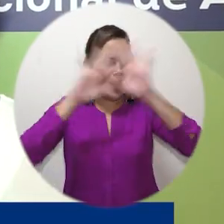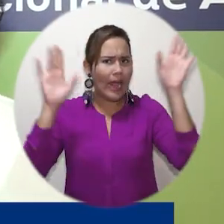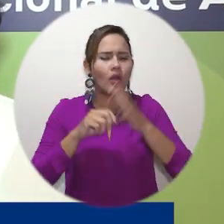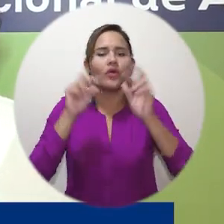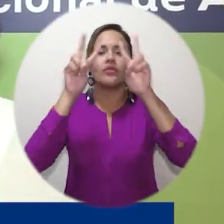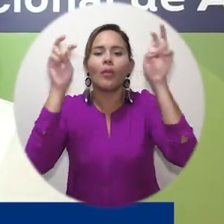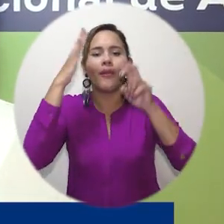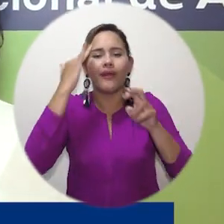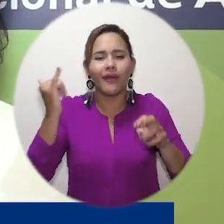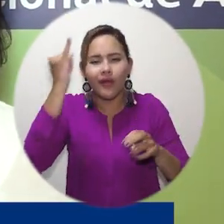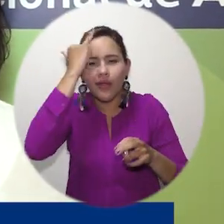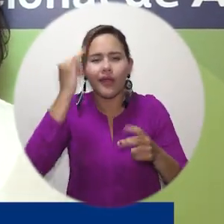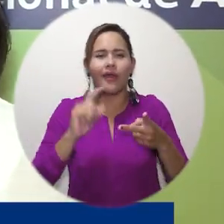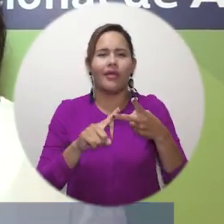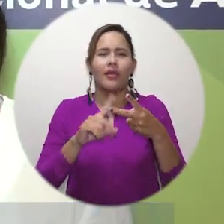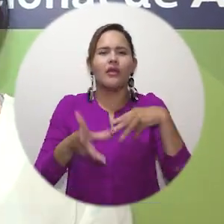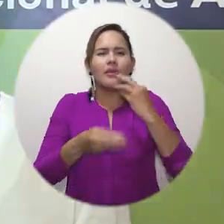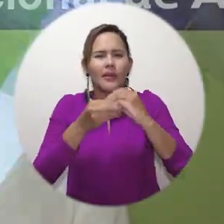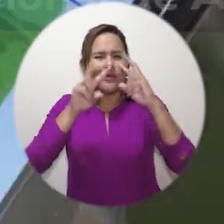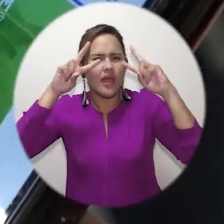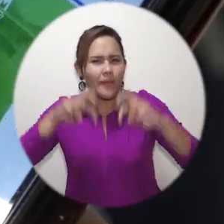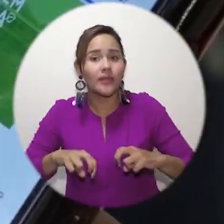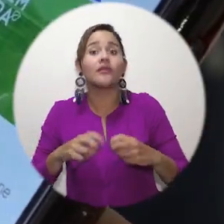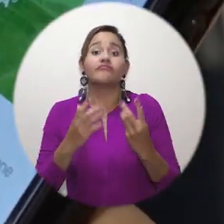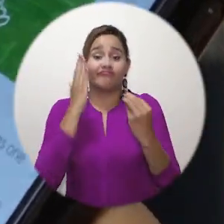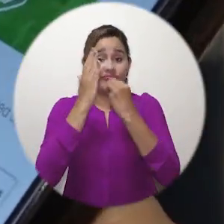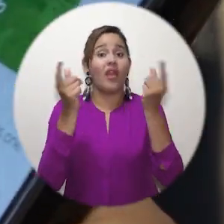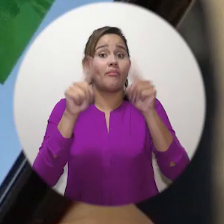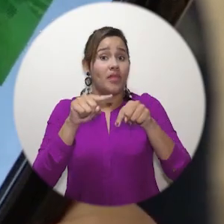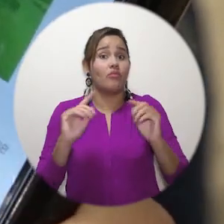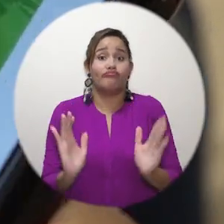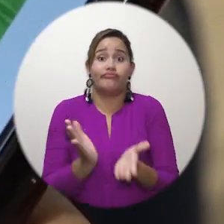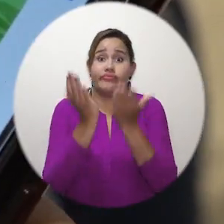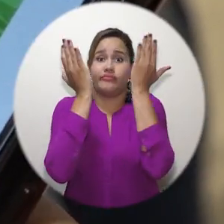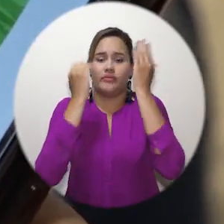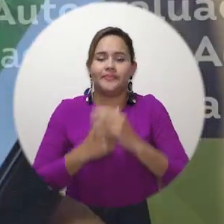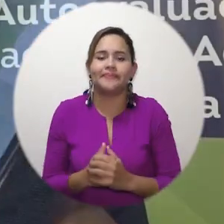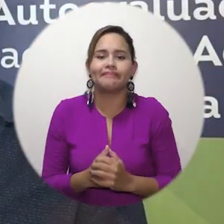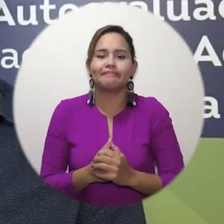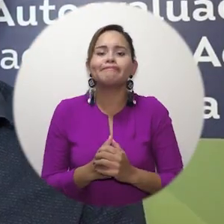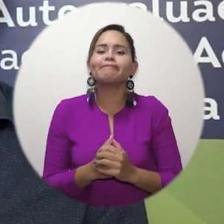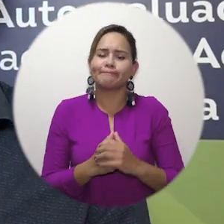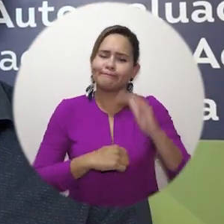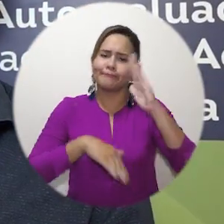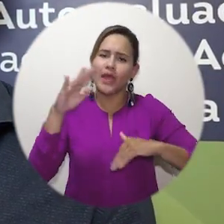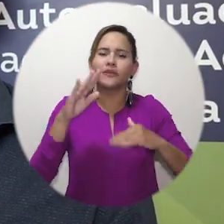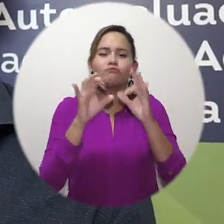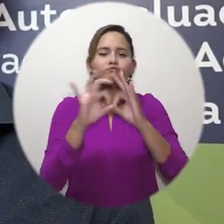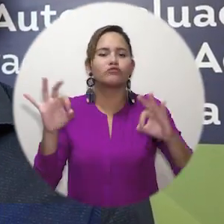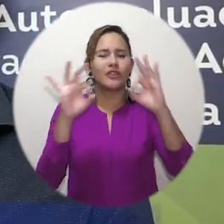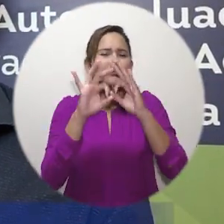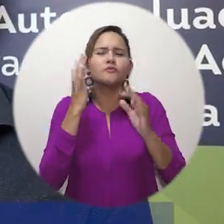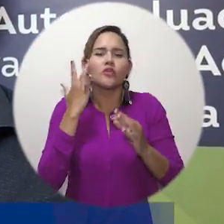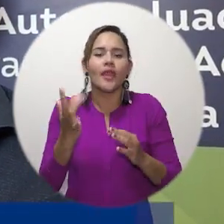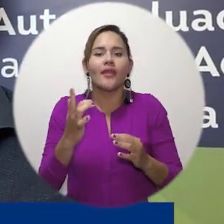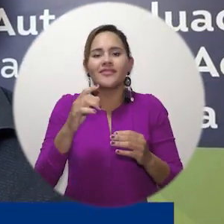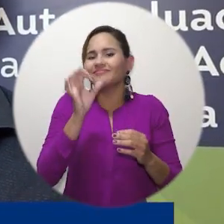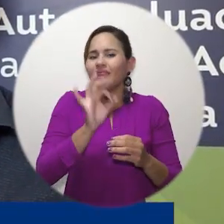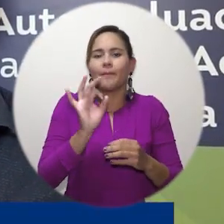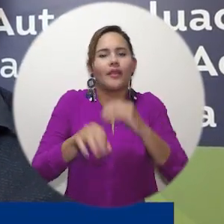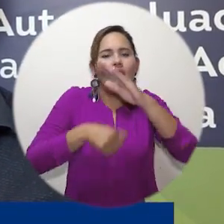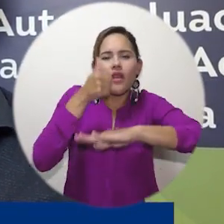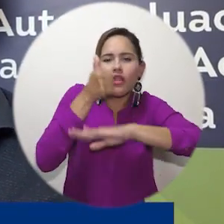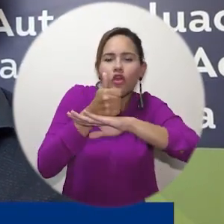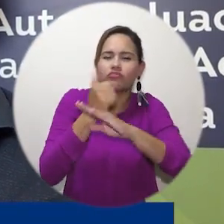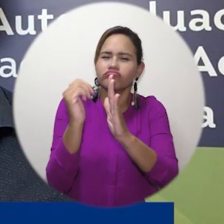académico hasta el ámbito de la investigación, hasta bienestar. Los estudiantes tenemos la oportunidad de conocer de primera mano a nuestro rector de todo el